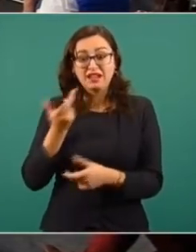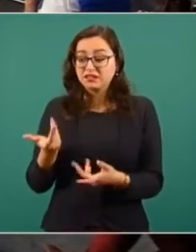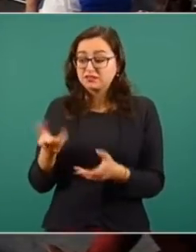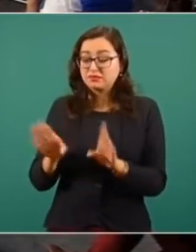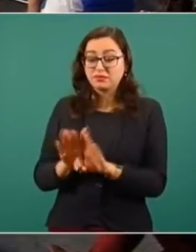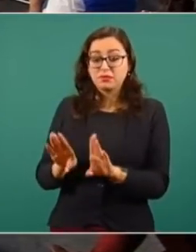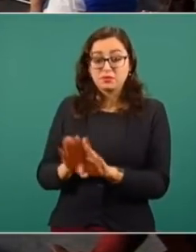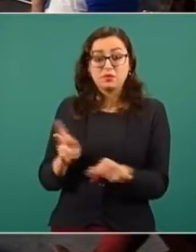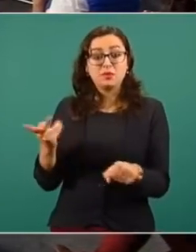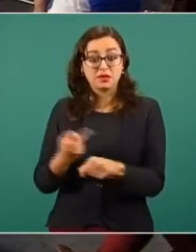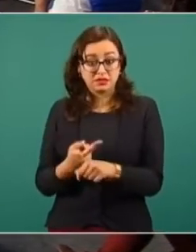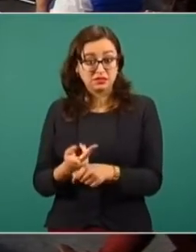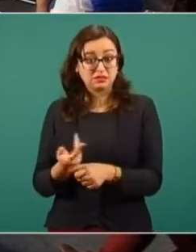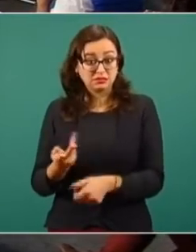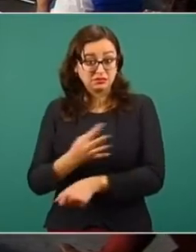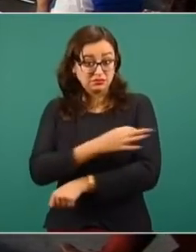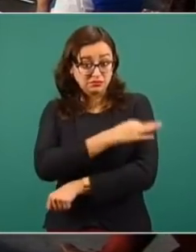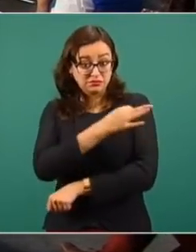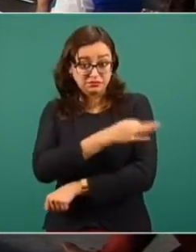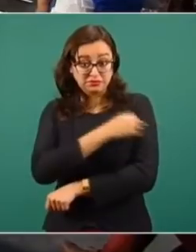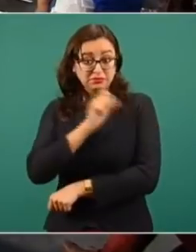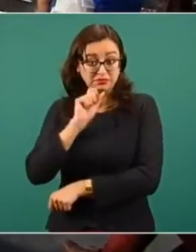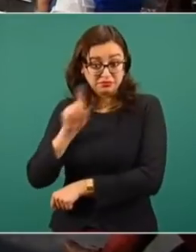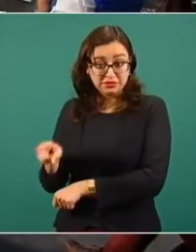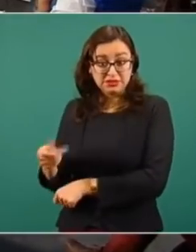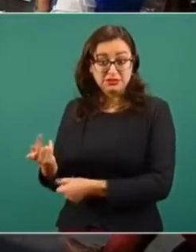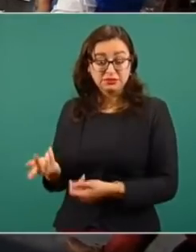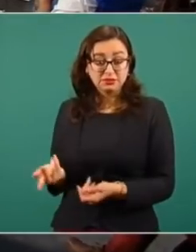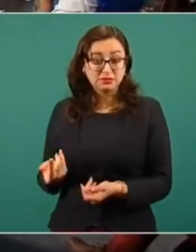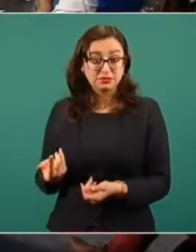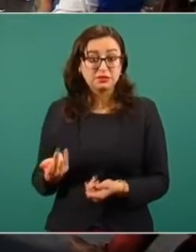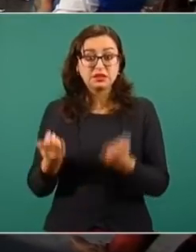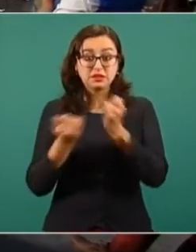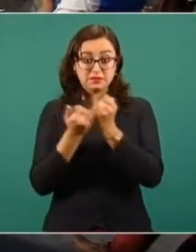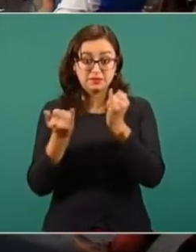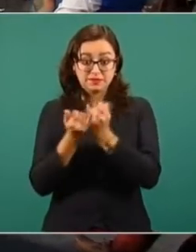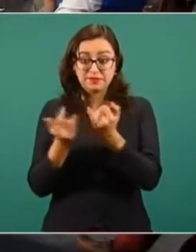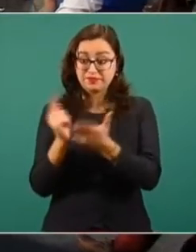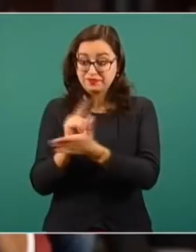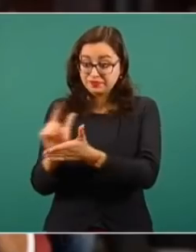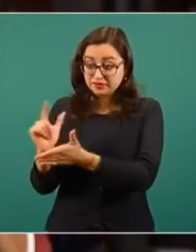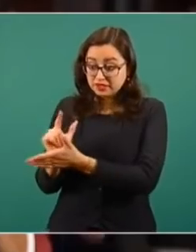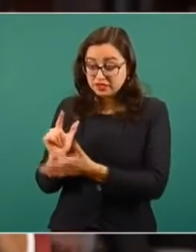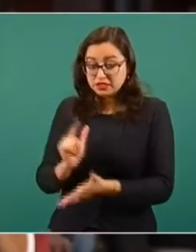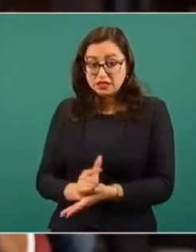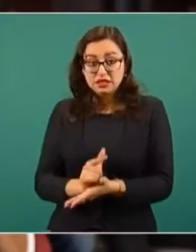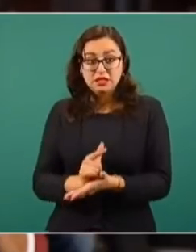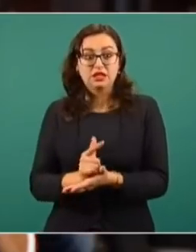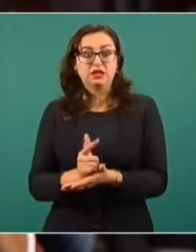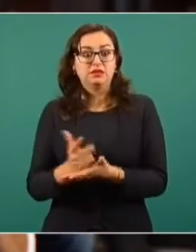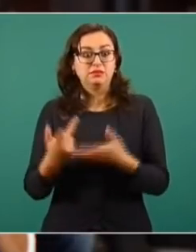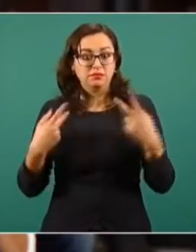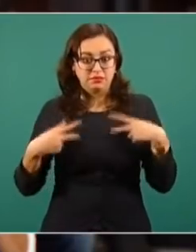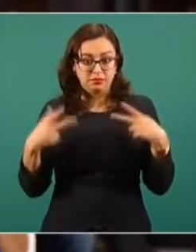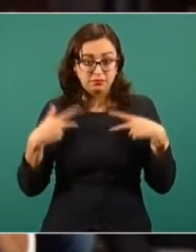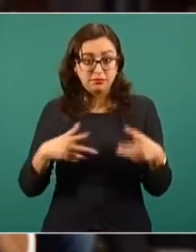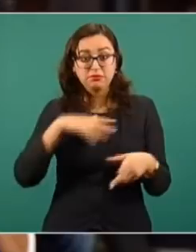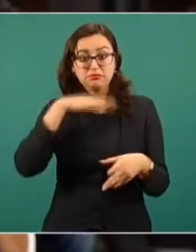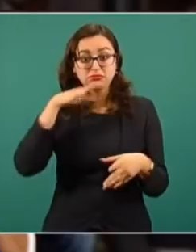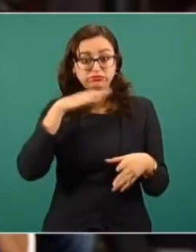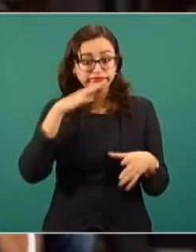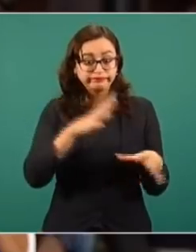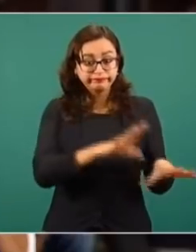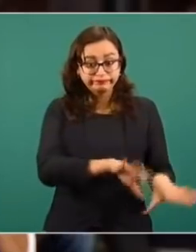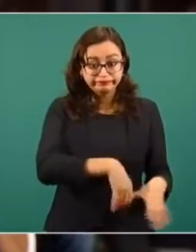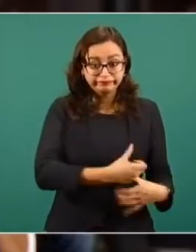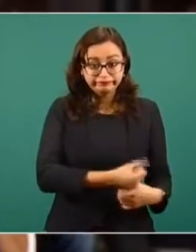preguntar si también se tiene programado con el personal de limpieza. Los que van, recogen la basura y que no dejan de hacerlo